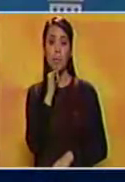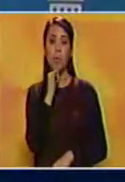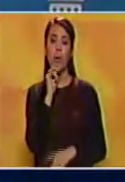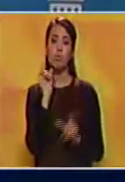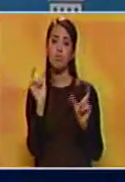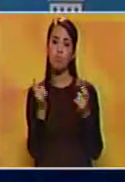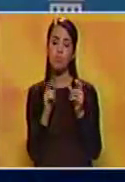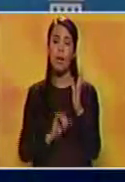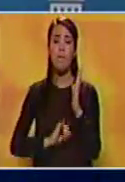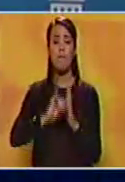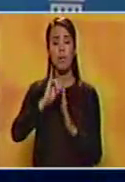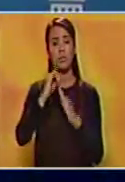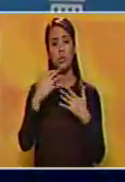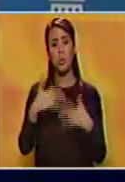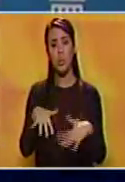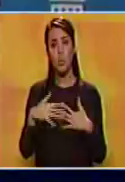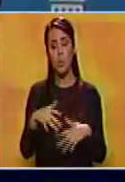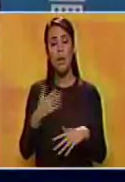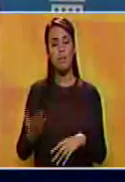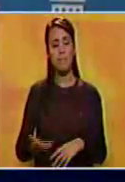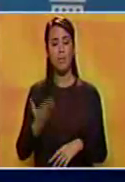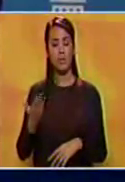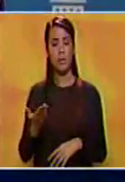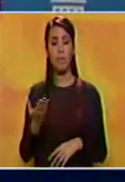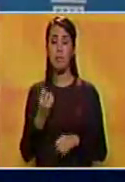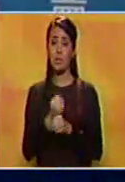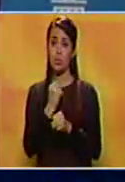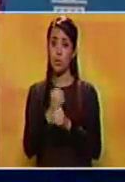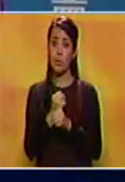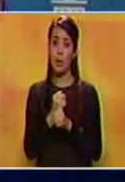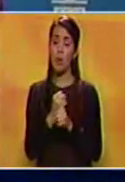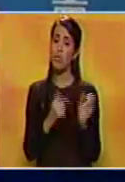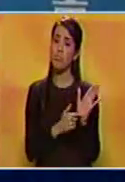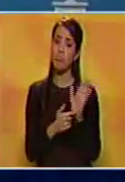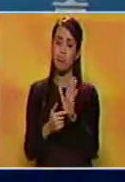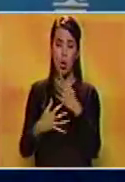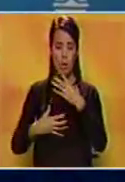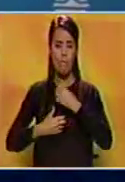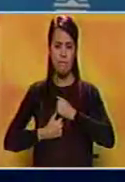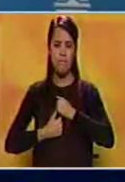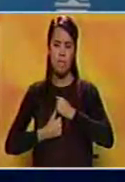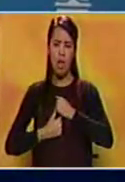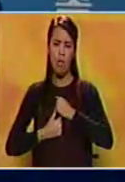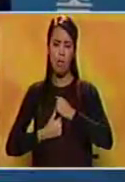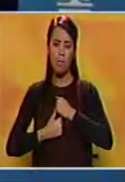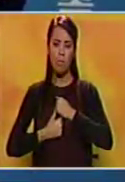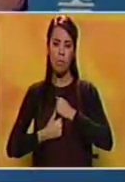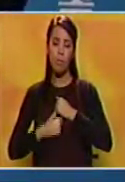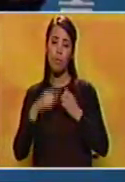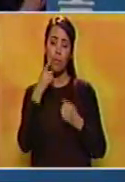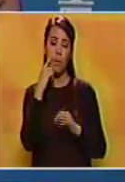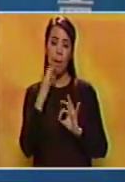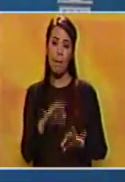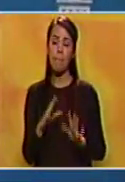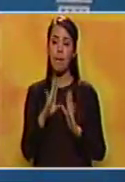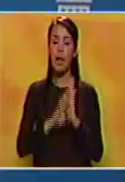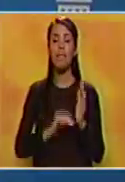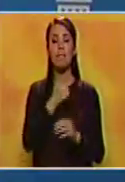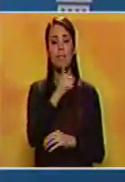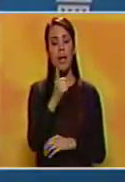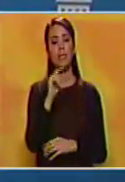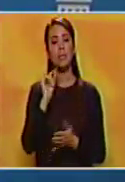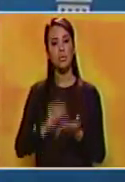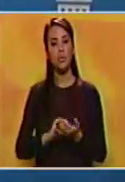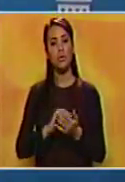la inflación, sigue siendo una prioridad de su gestión y se mostró confiado en que estará la más baja de 10 puntos